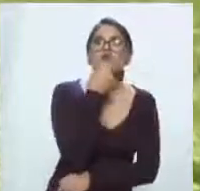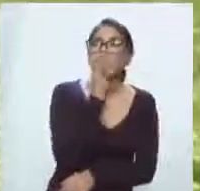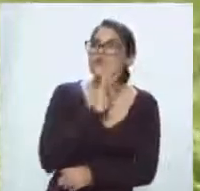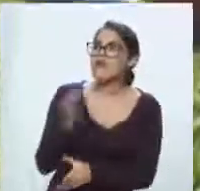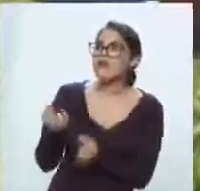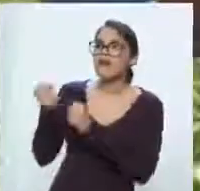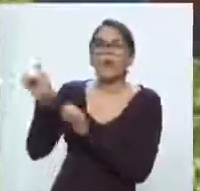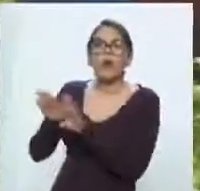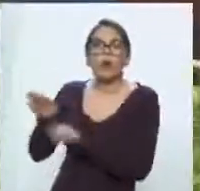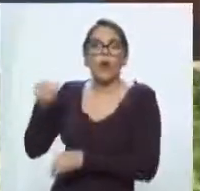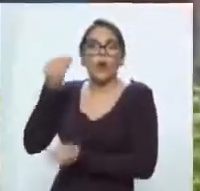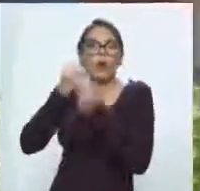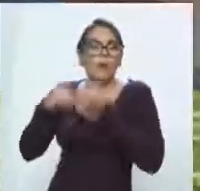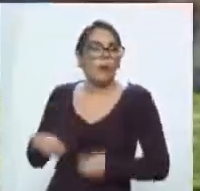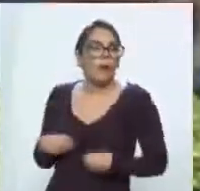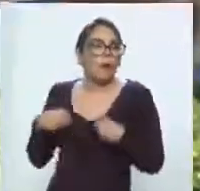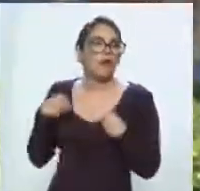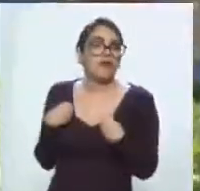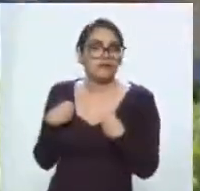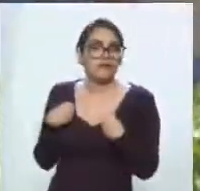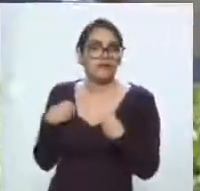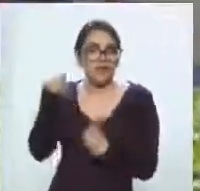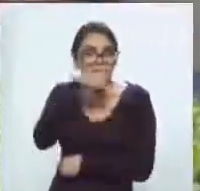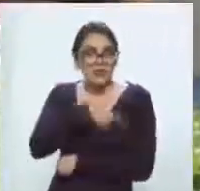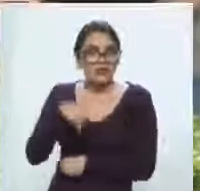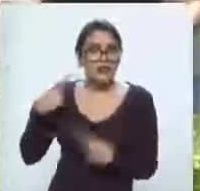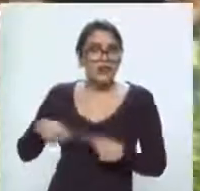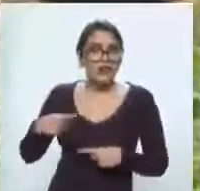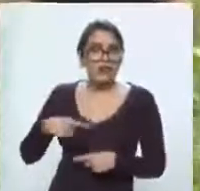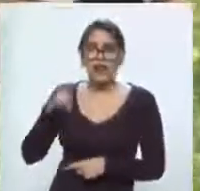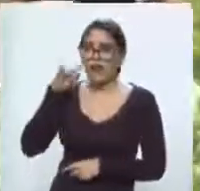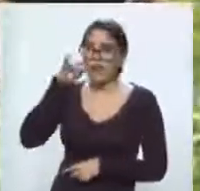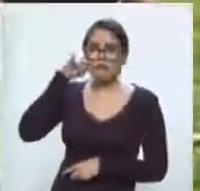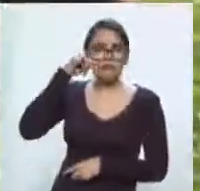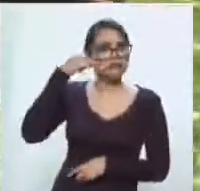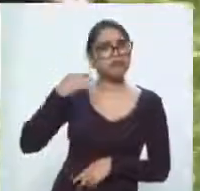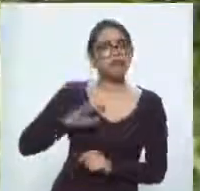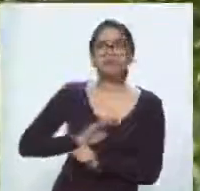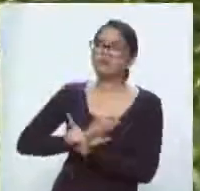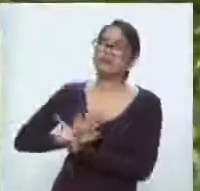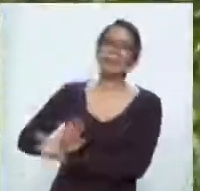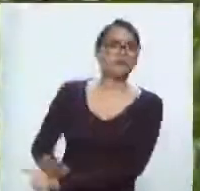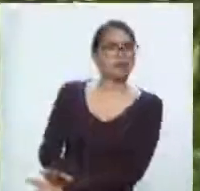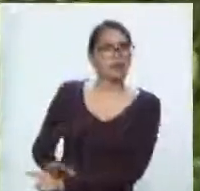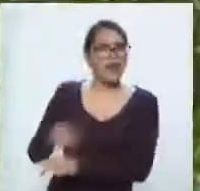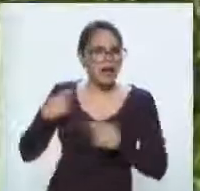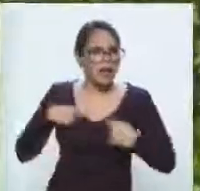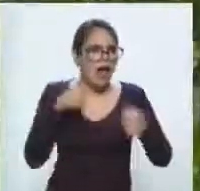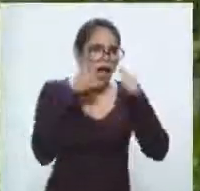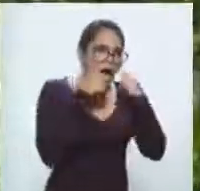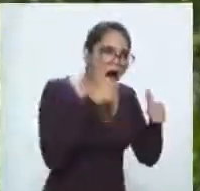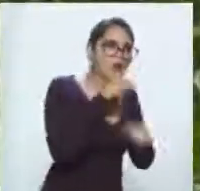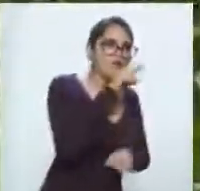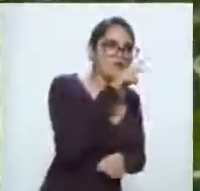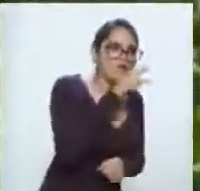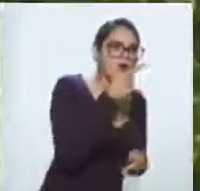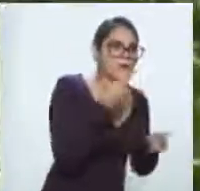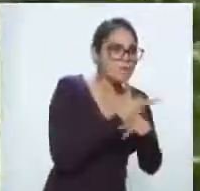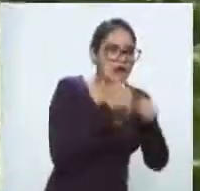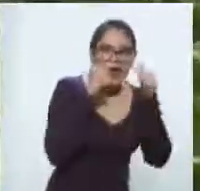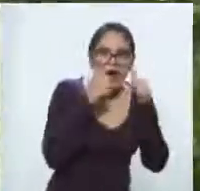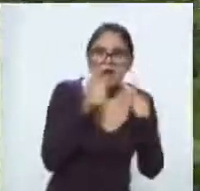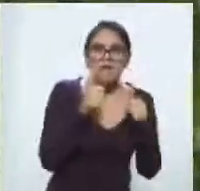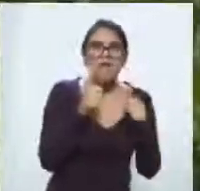su realidad, ellos mismos son invisibilizados. A nadie parece preocupar su salud ni la explotación